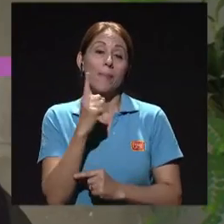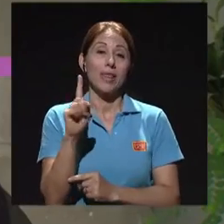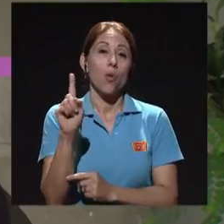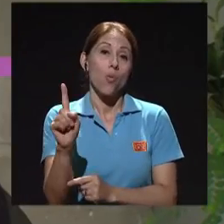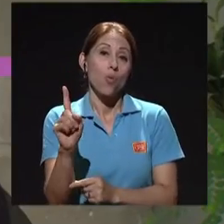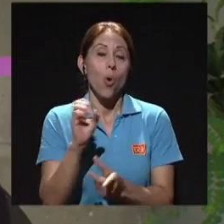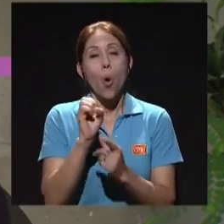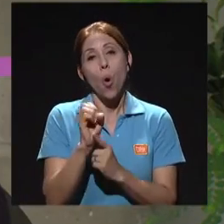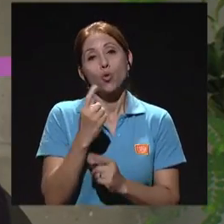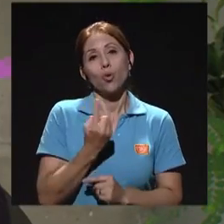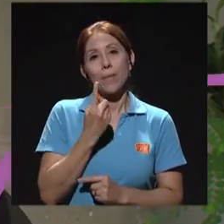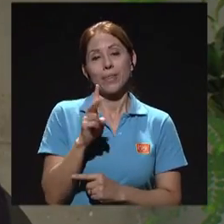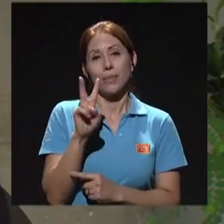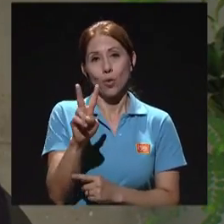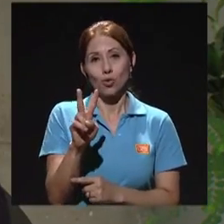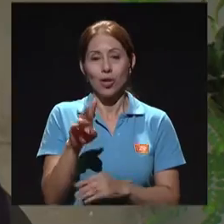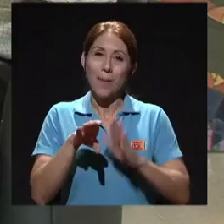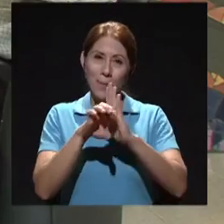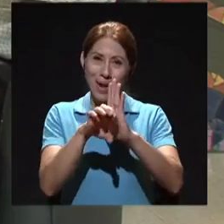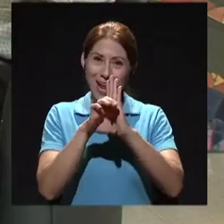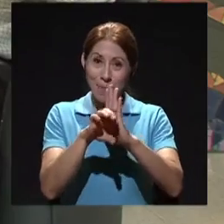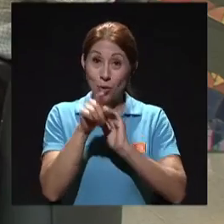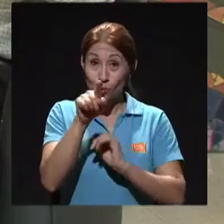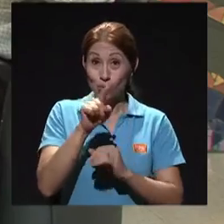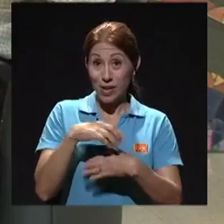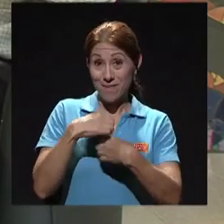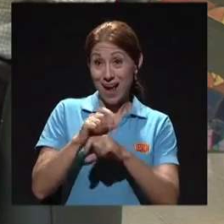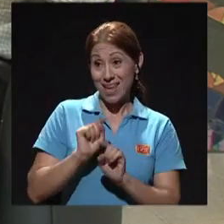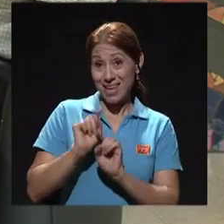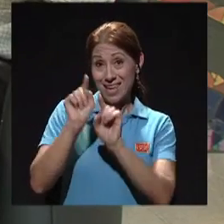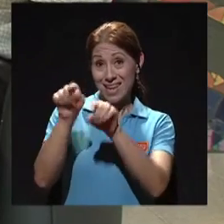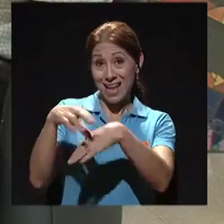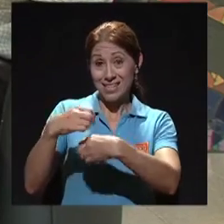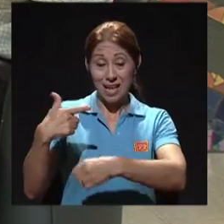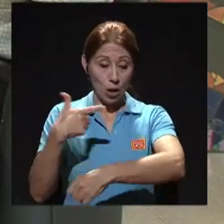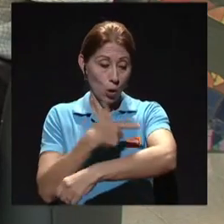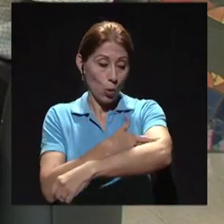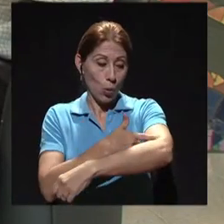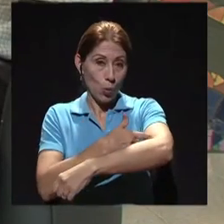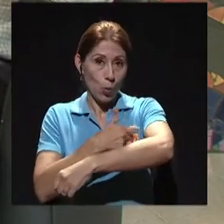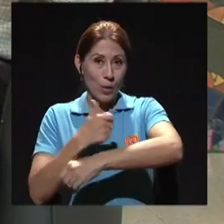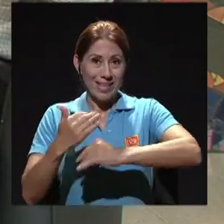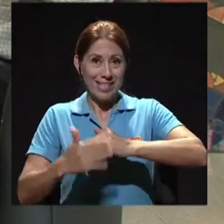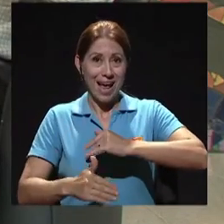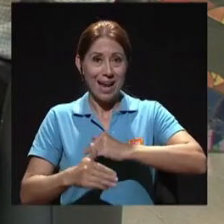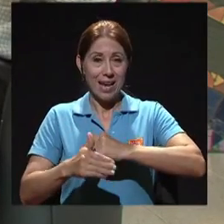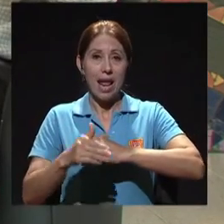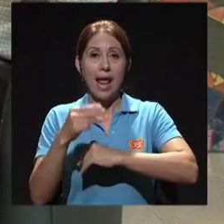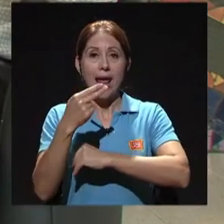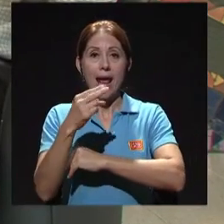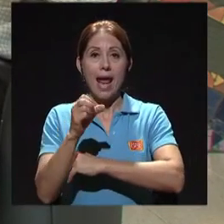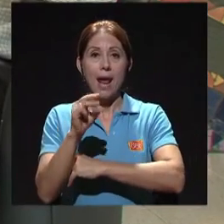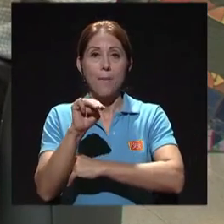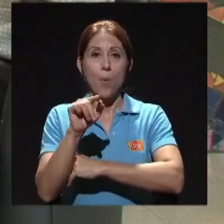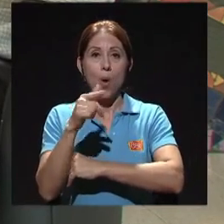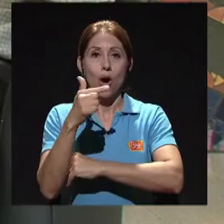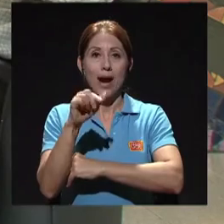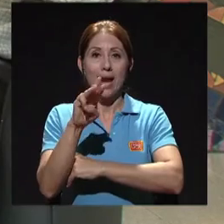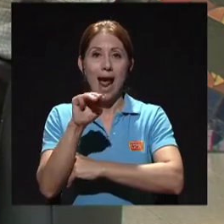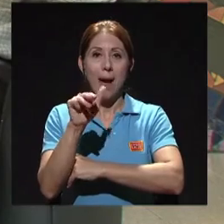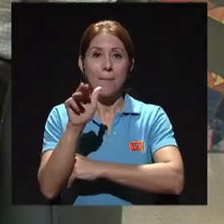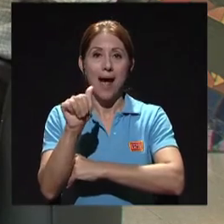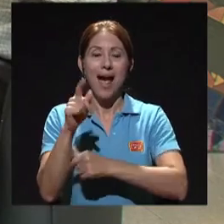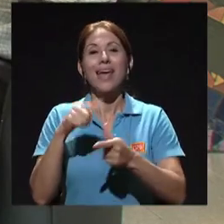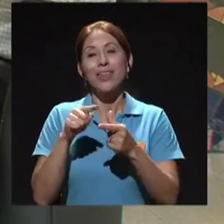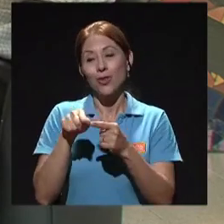Cuando van a hacerse un hemograma, se toma con el de tapón morado. Si van a hacerse, por ejemplo,